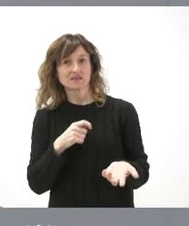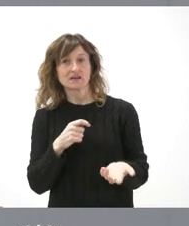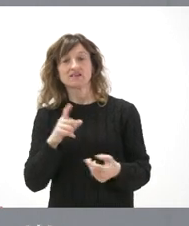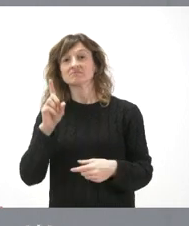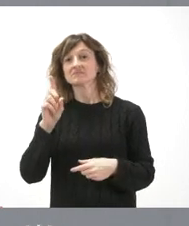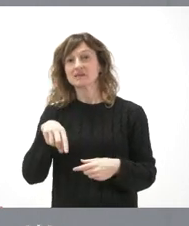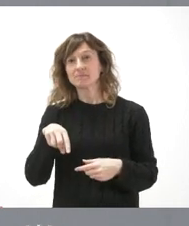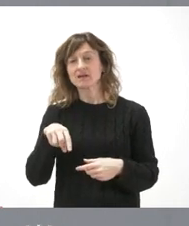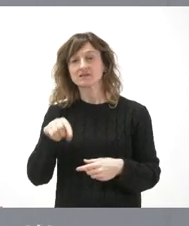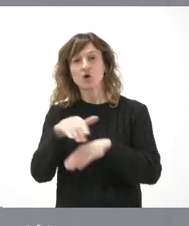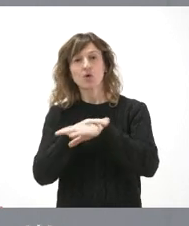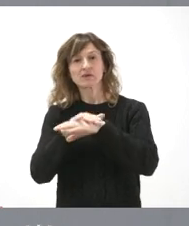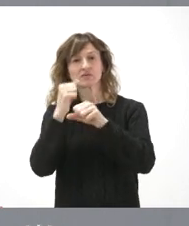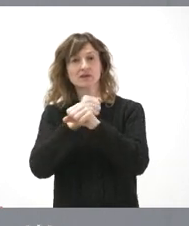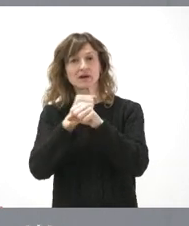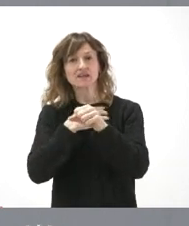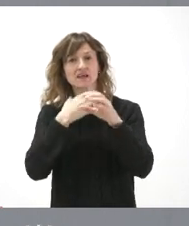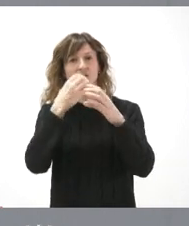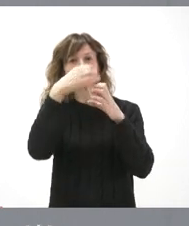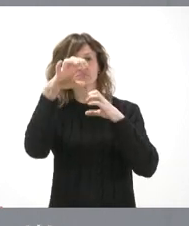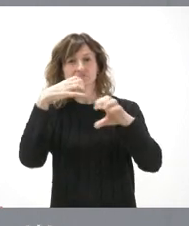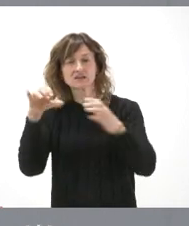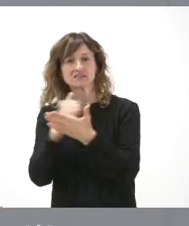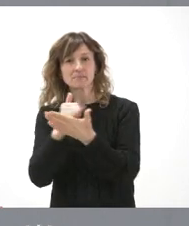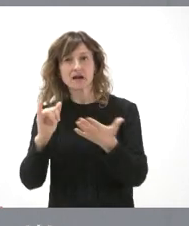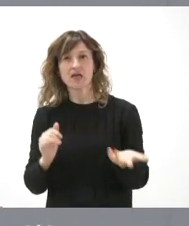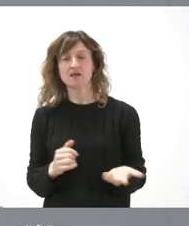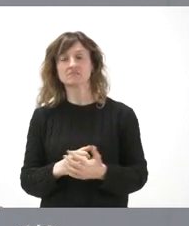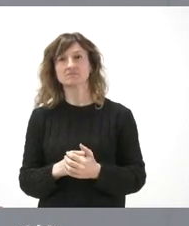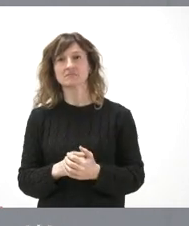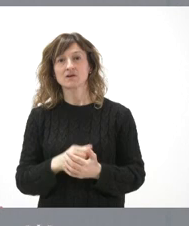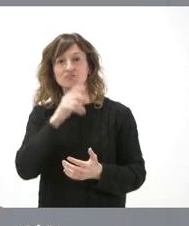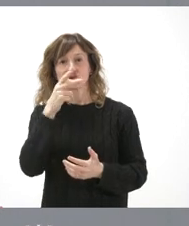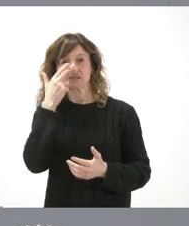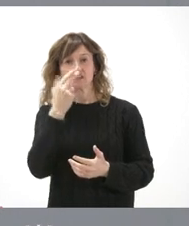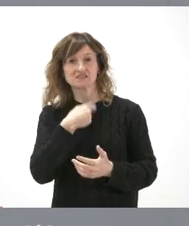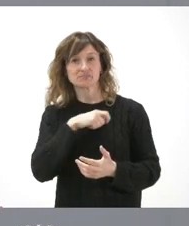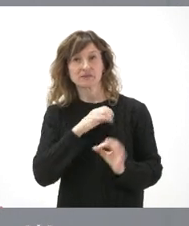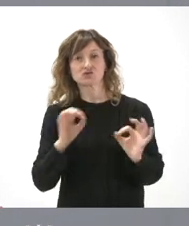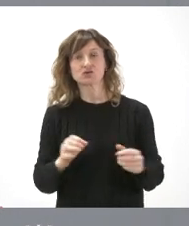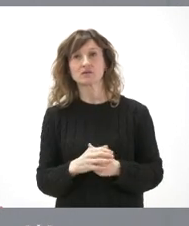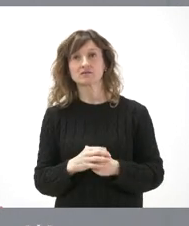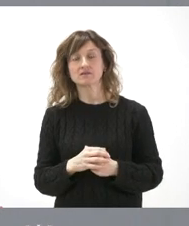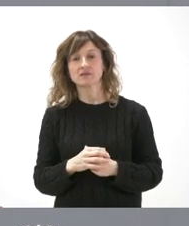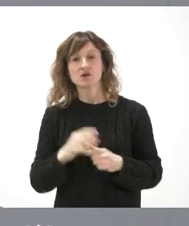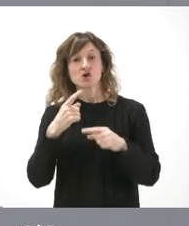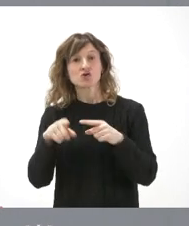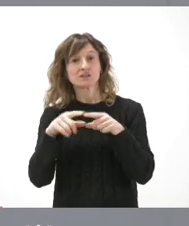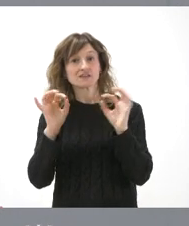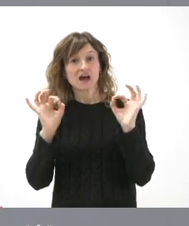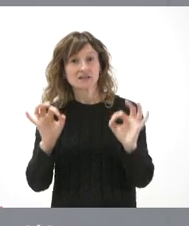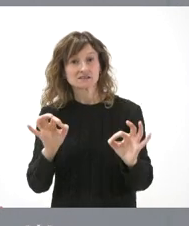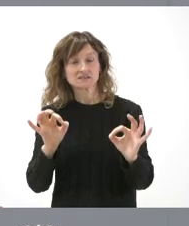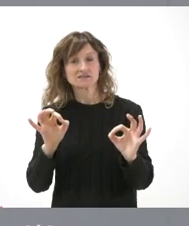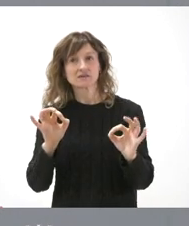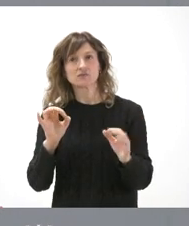que iba a trabajar por la división y la separación entre los intereses de los españoles. Pero las cosas están como están y es muy